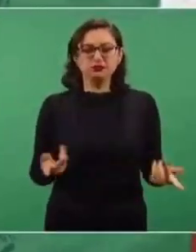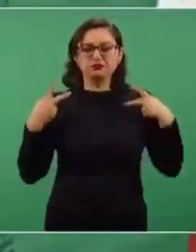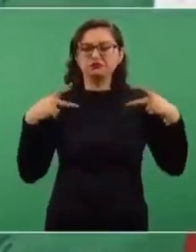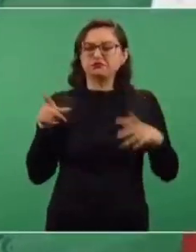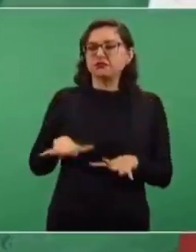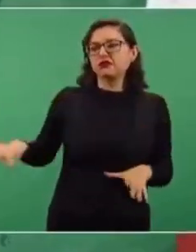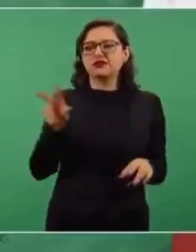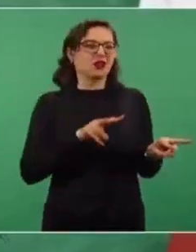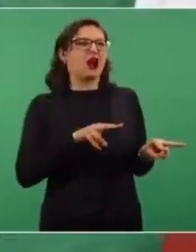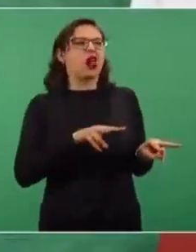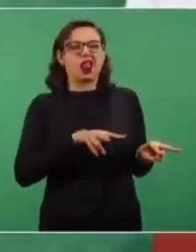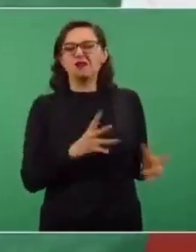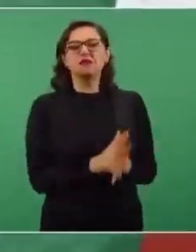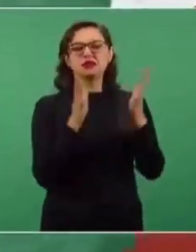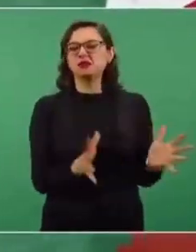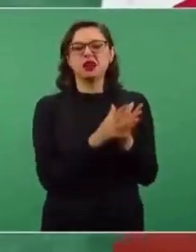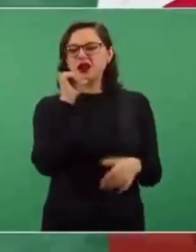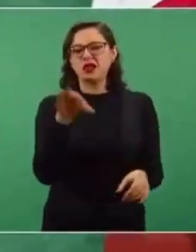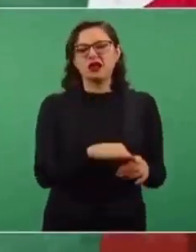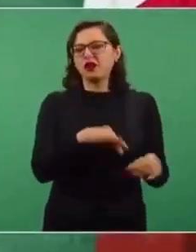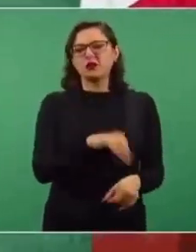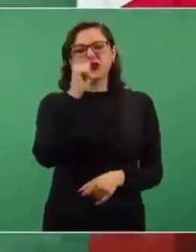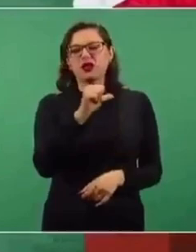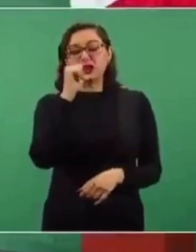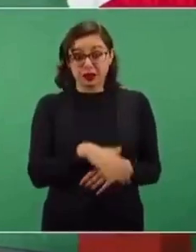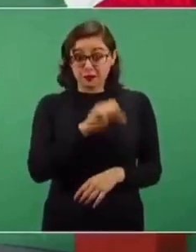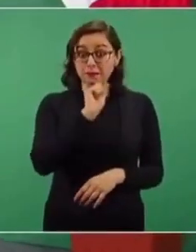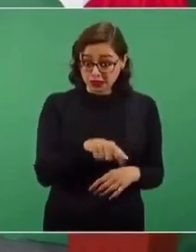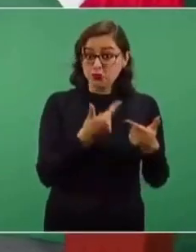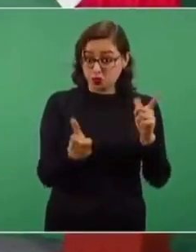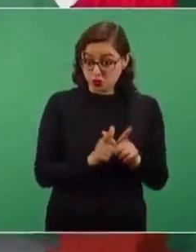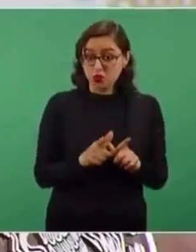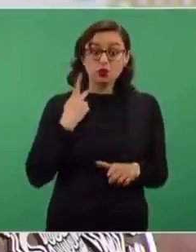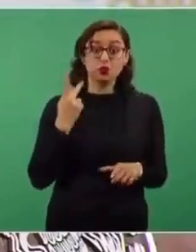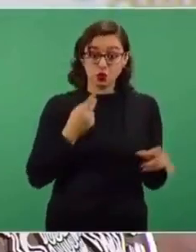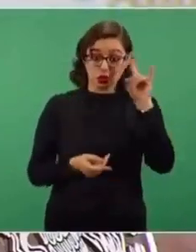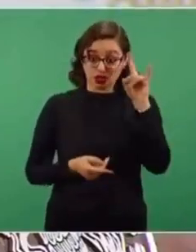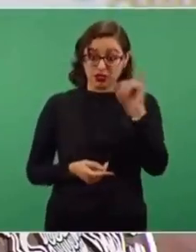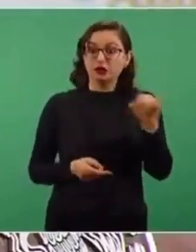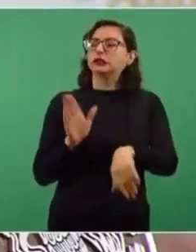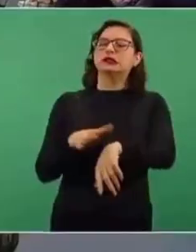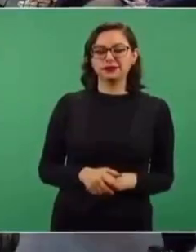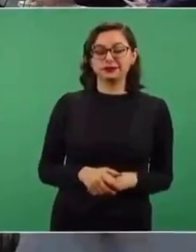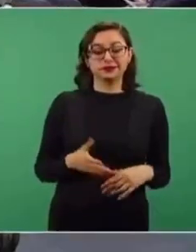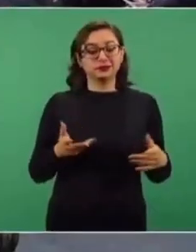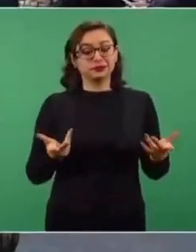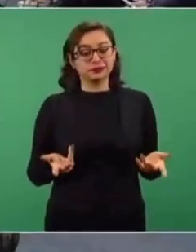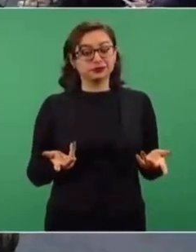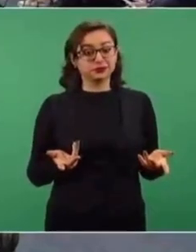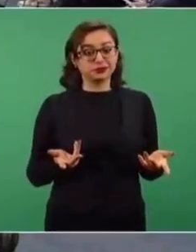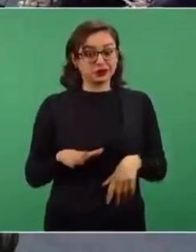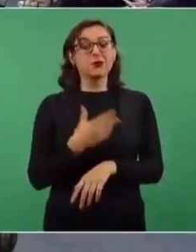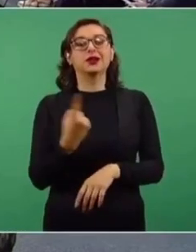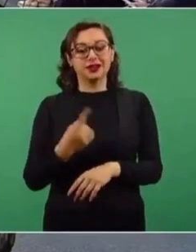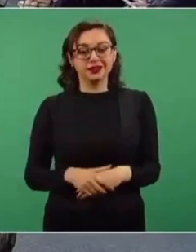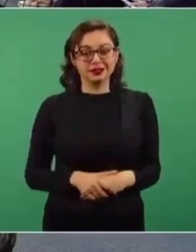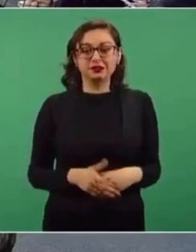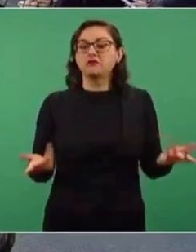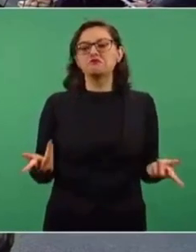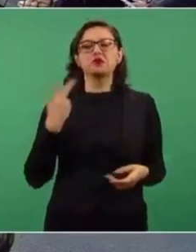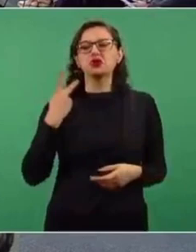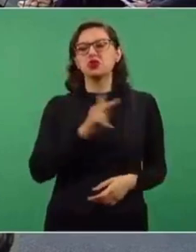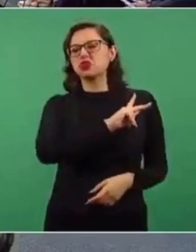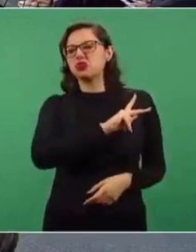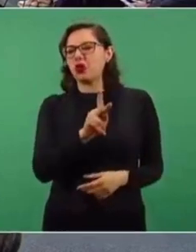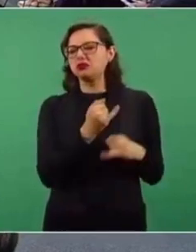no participara. Incluso grupos de izquierda que llamaban a no votar, que todos éramos